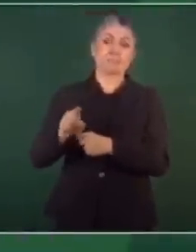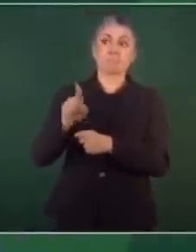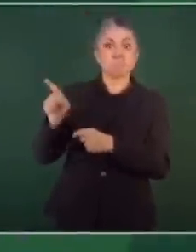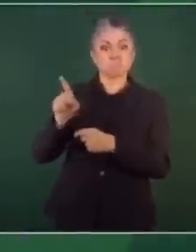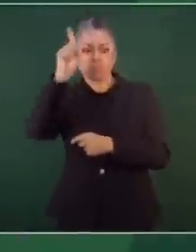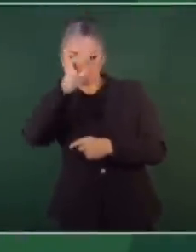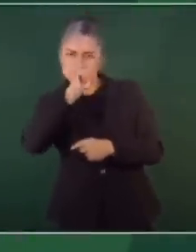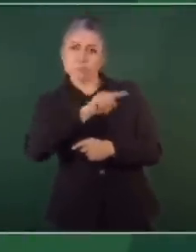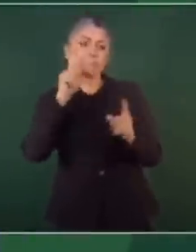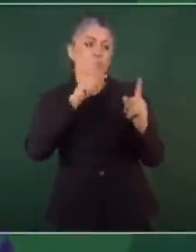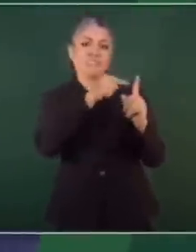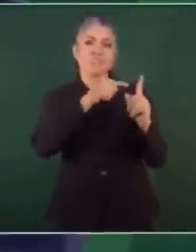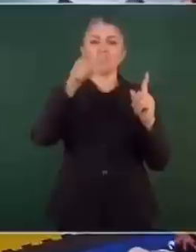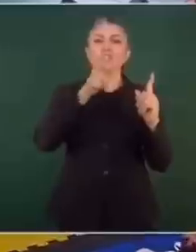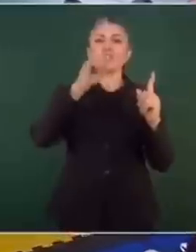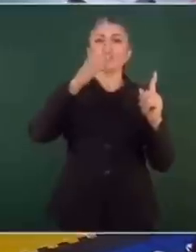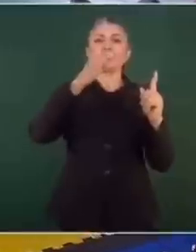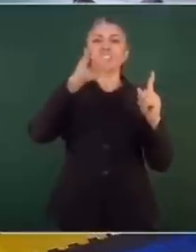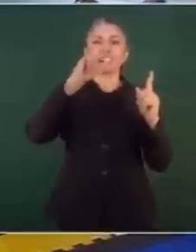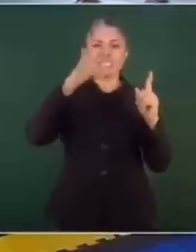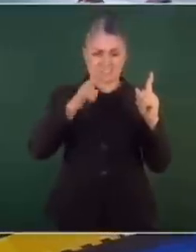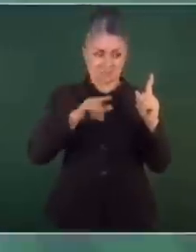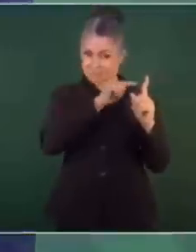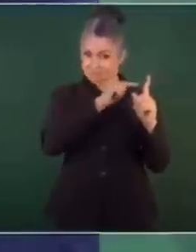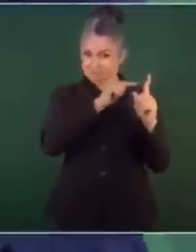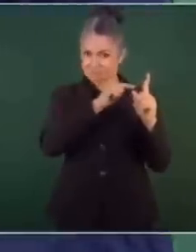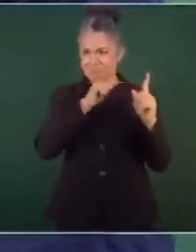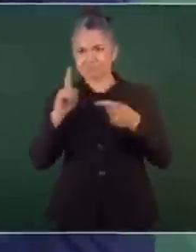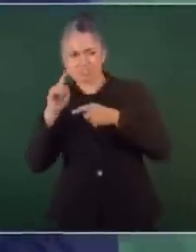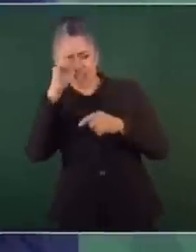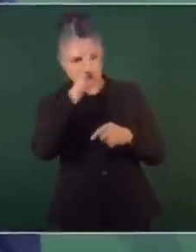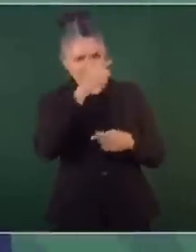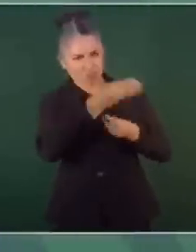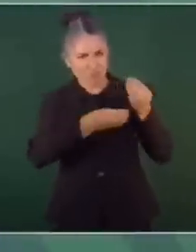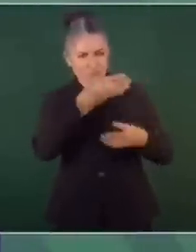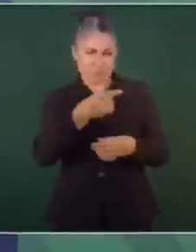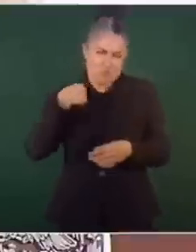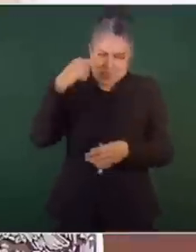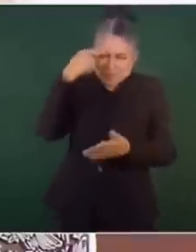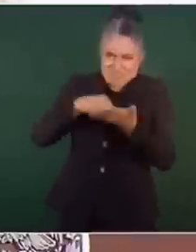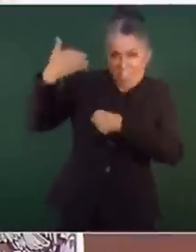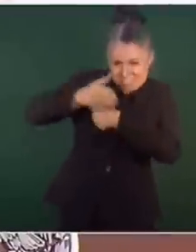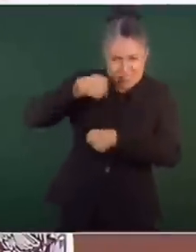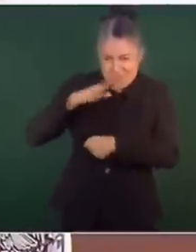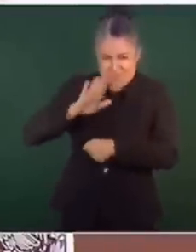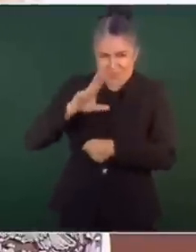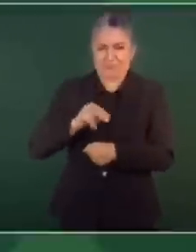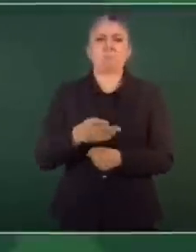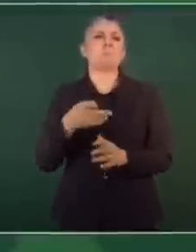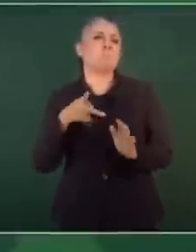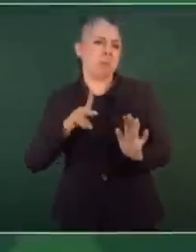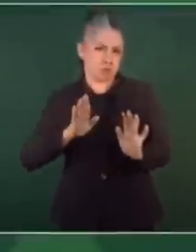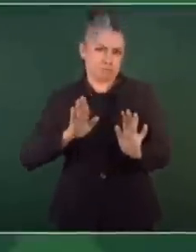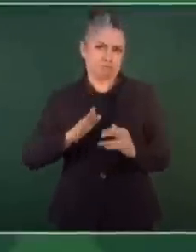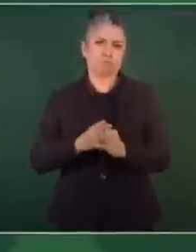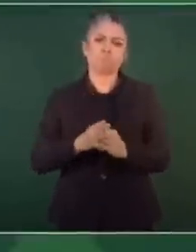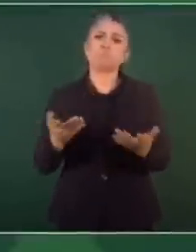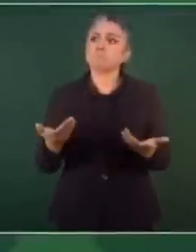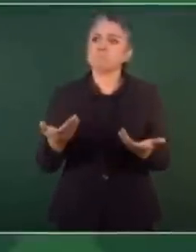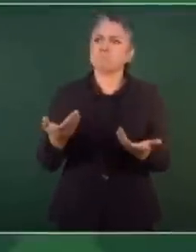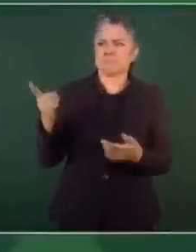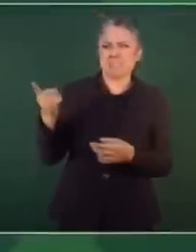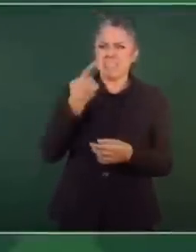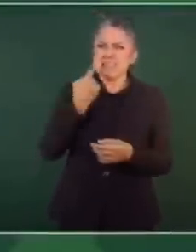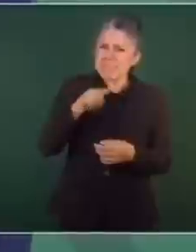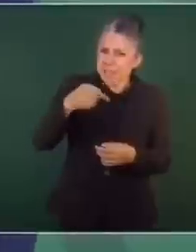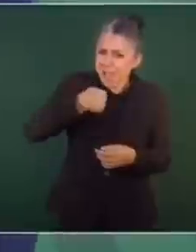Lo digo porque no creo que por esto me vayan a castigar, a infraccionar, pero me está